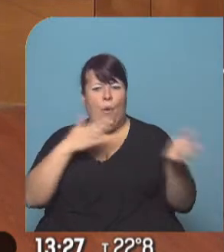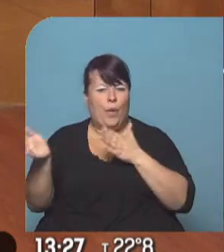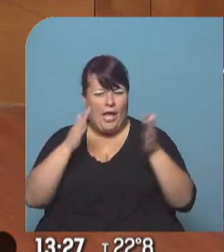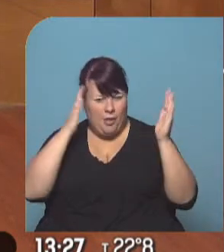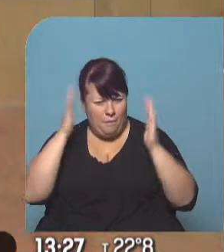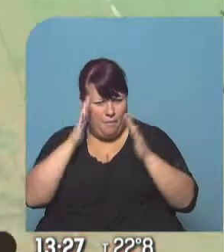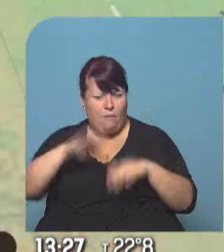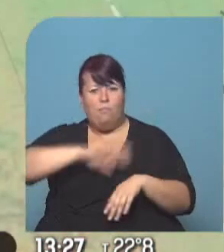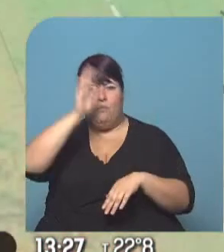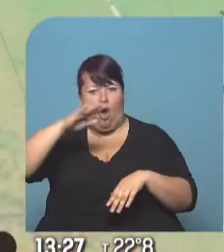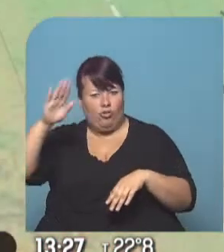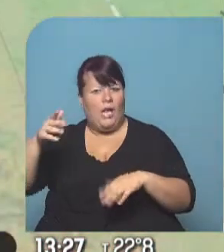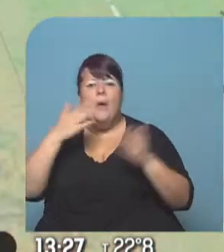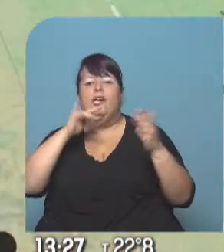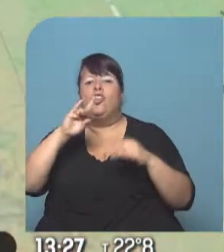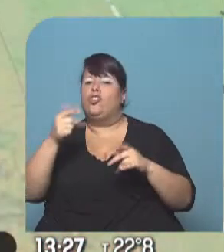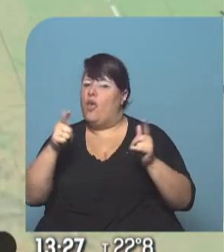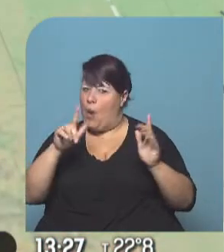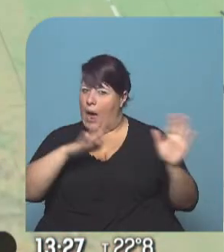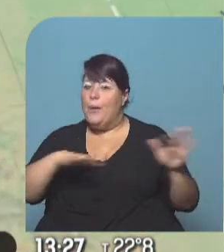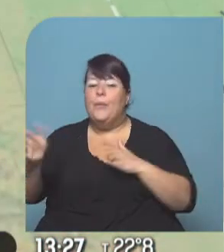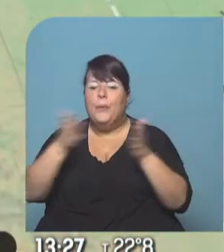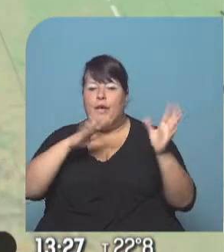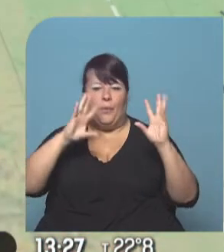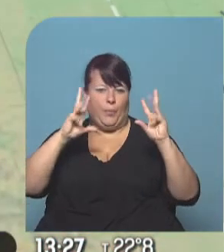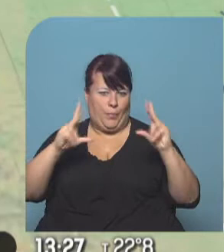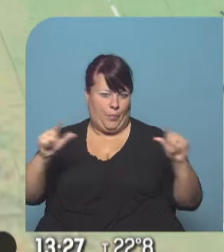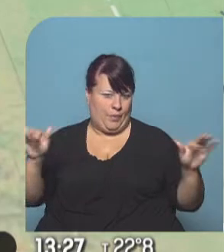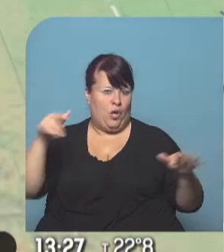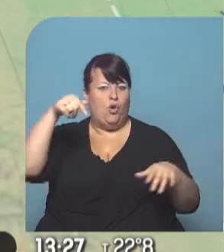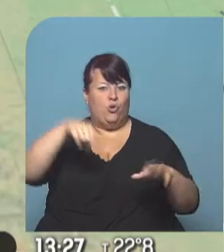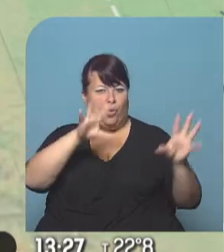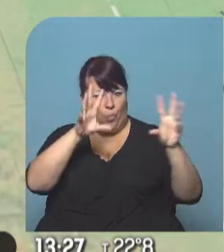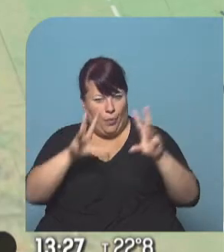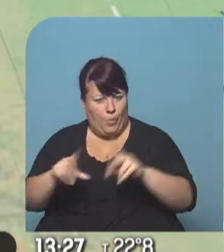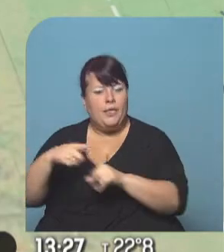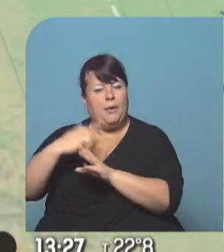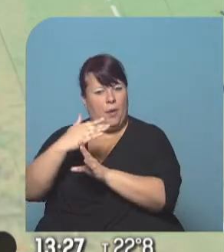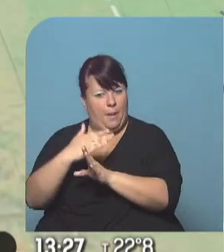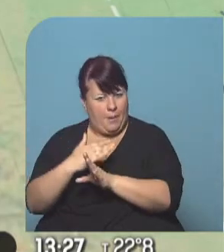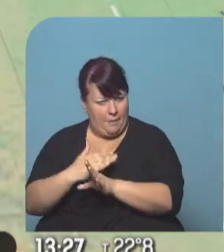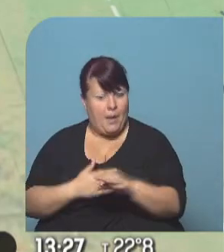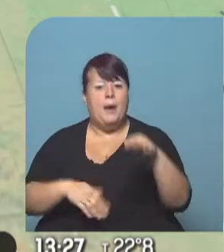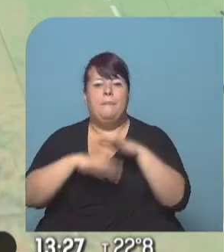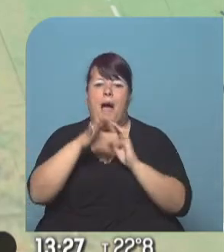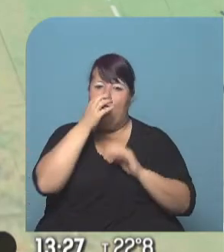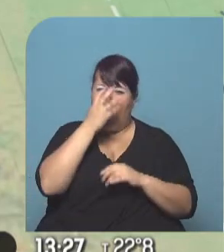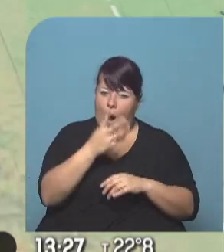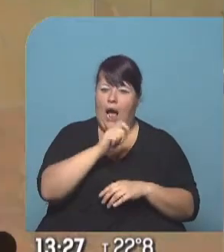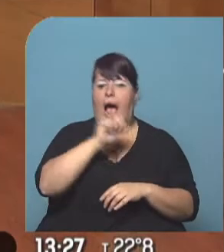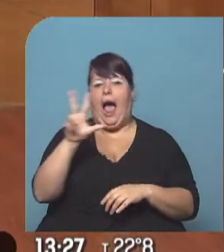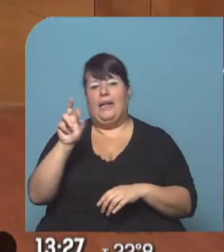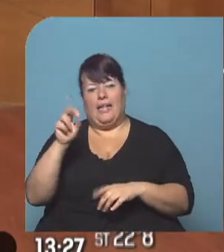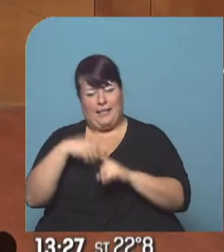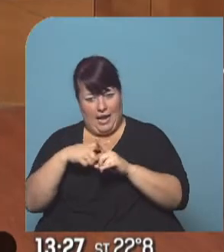muy fuerte en la alta montaña, ya sin viento sonda. El viento en superficie ha rotado al sector sur, descenderá levemente la temperatura, máximas de 24 hasta